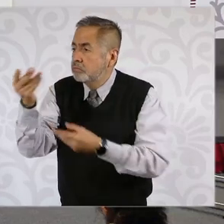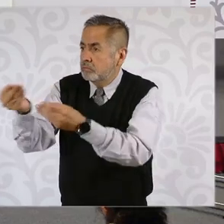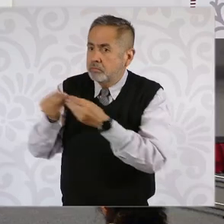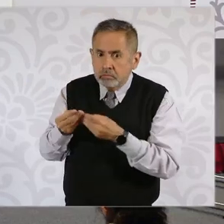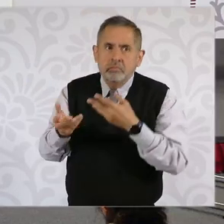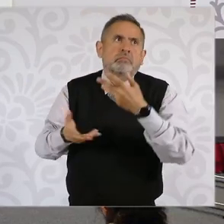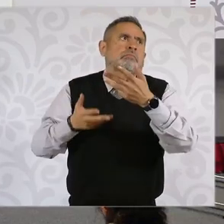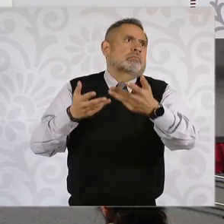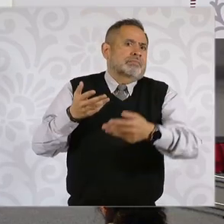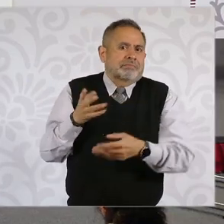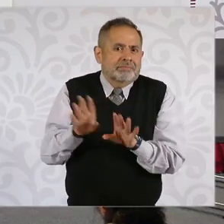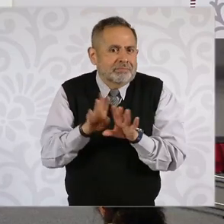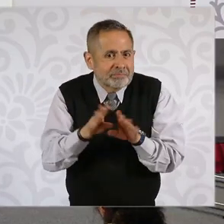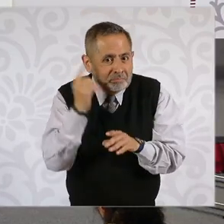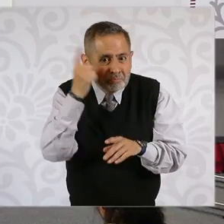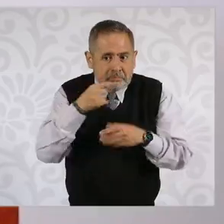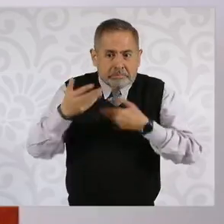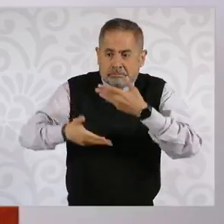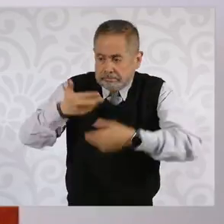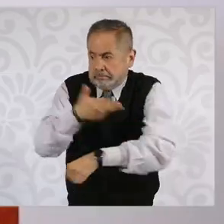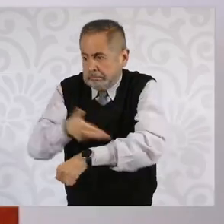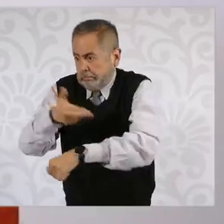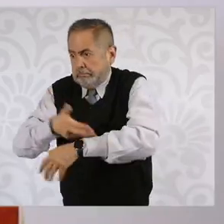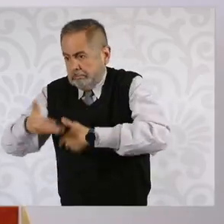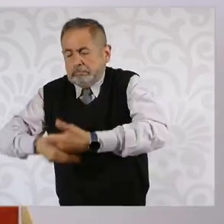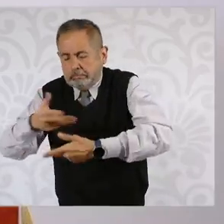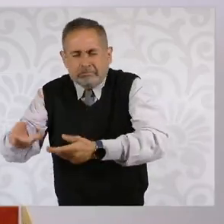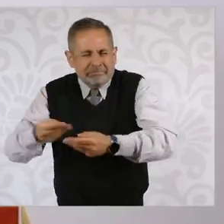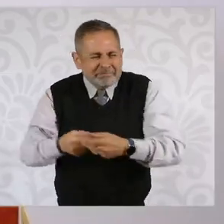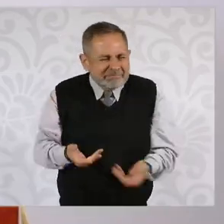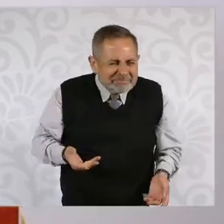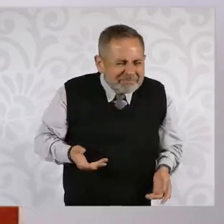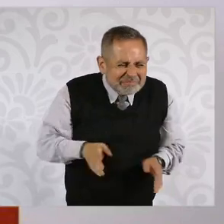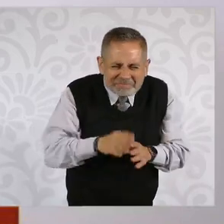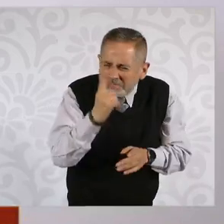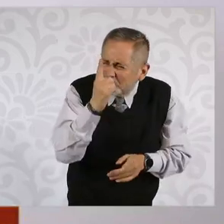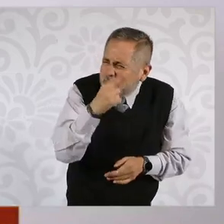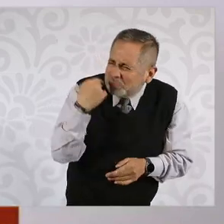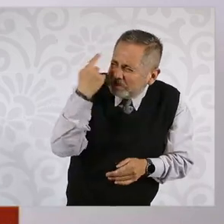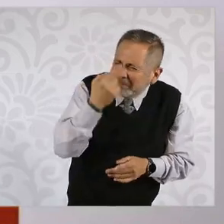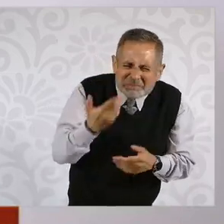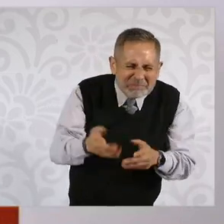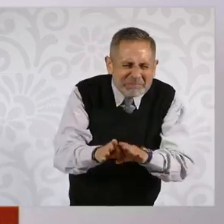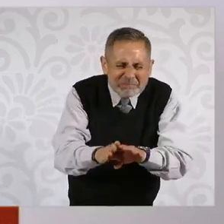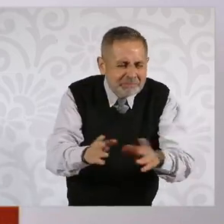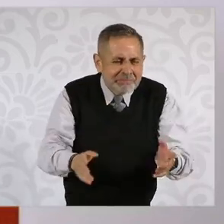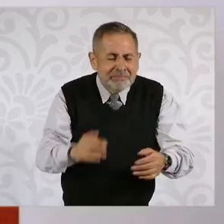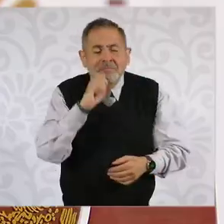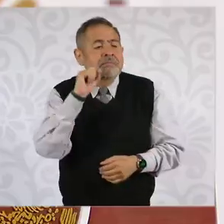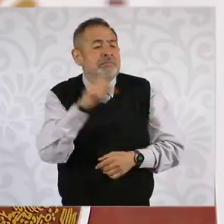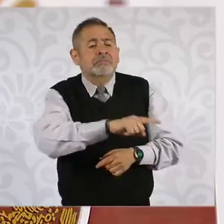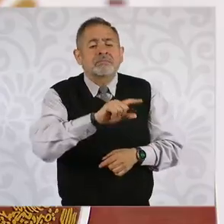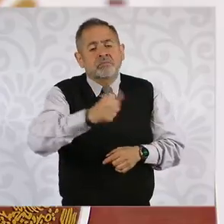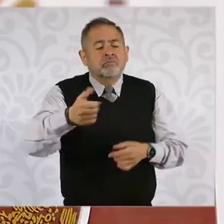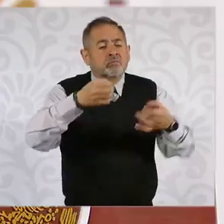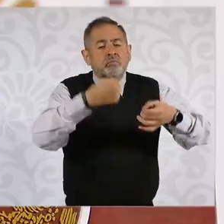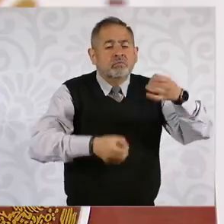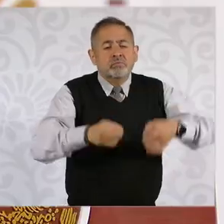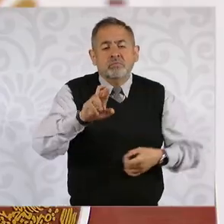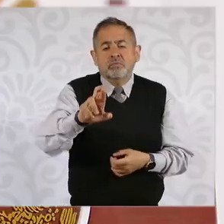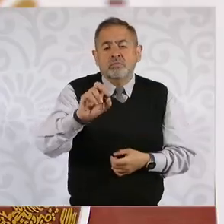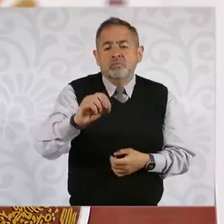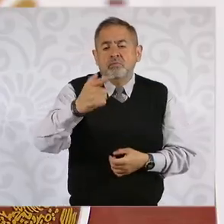en proceso por otros homicidios. También el caso del juez Rogelio León Díaz